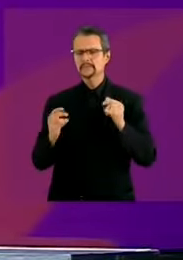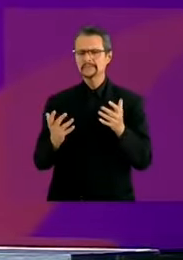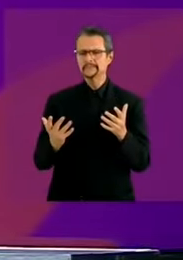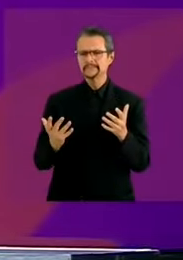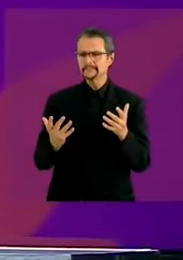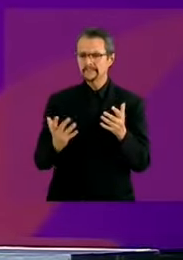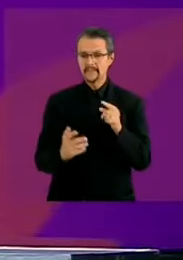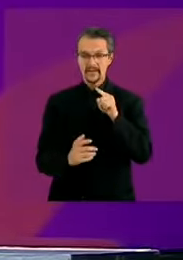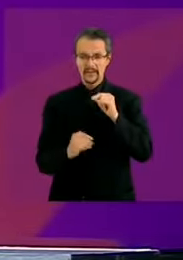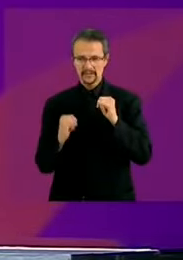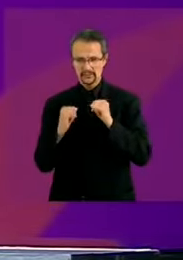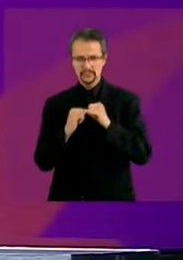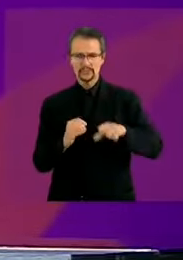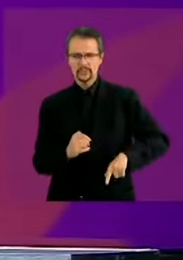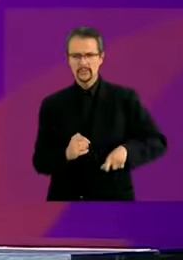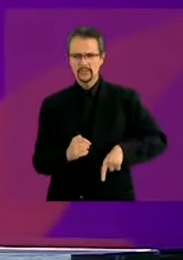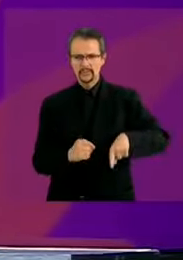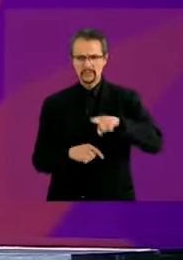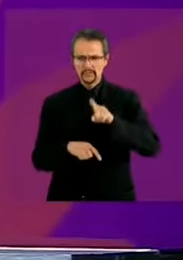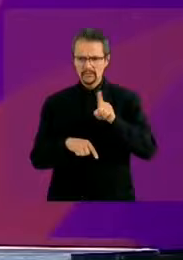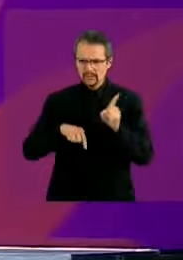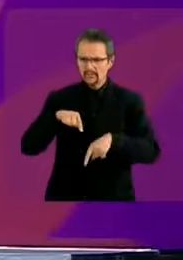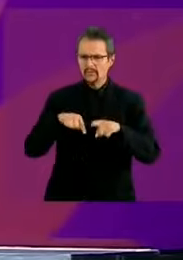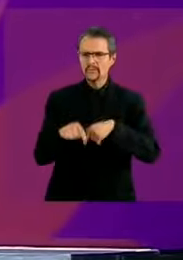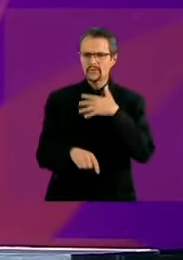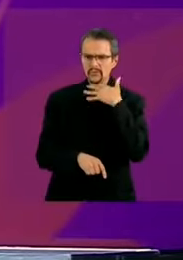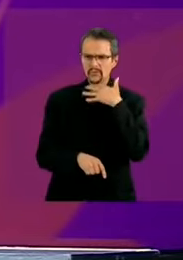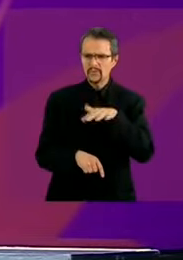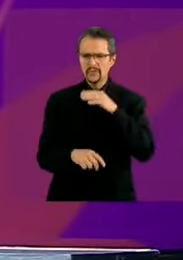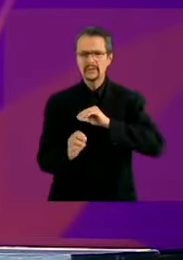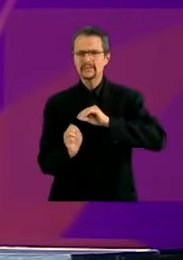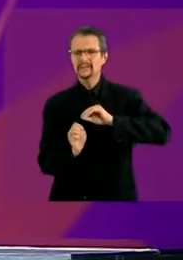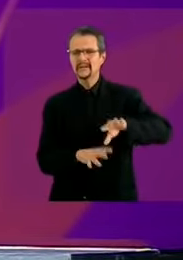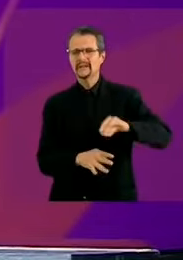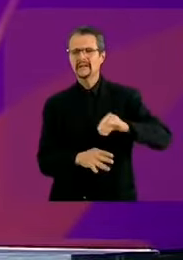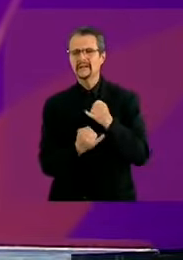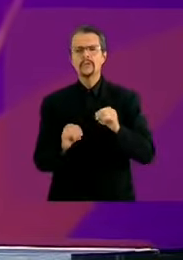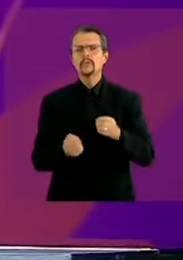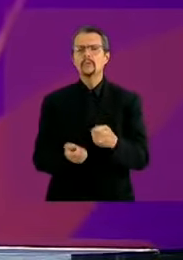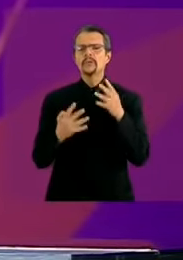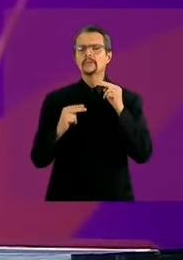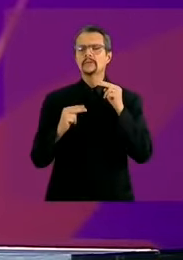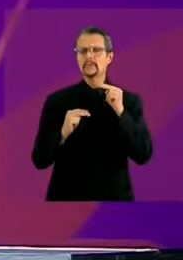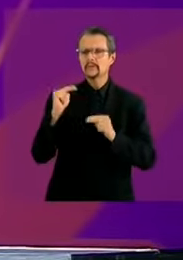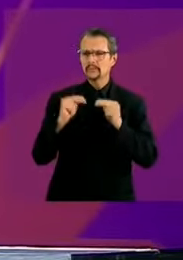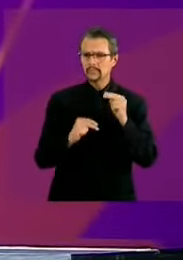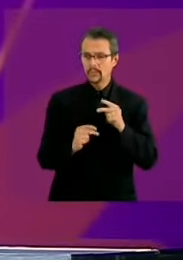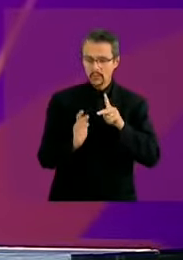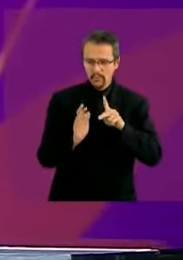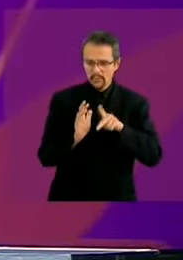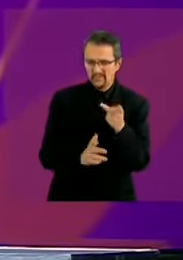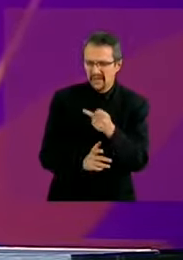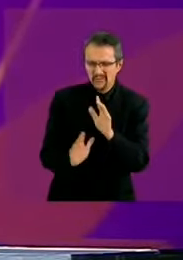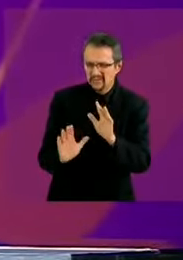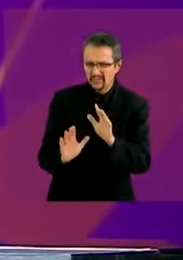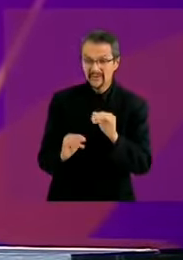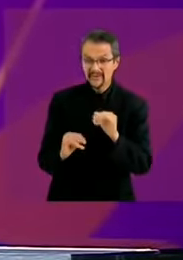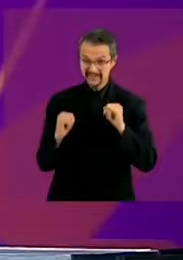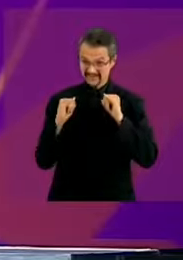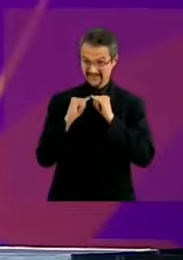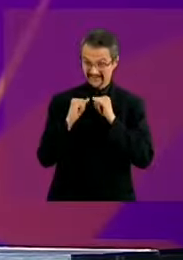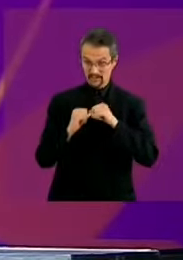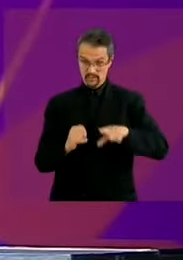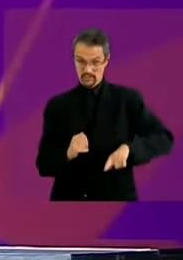Candidata... ¿Se puede repetir la pregunta? ¿Qué grado de autonomía respecto al gobierno o a quién tienen que tener